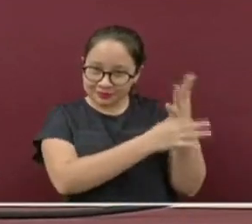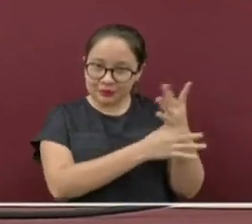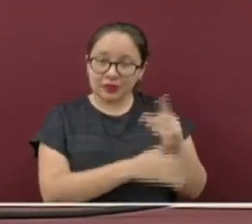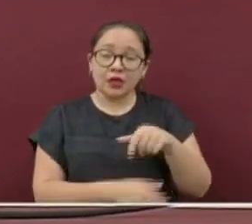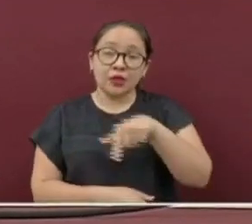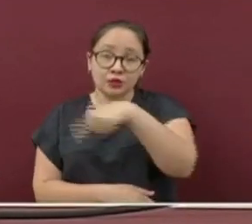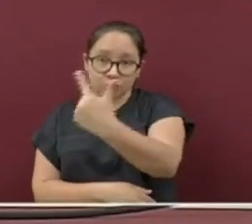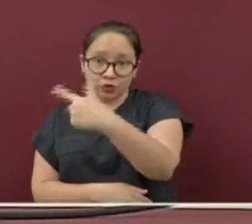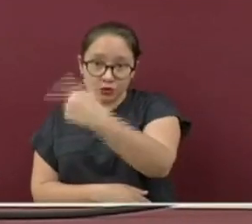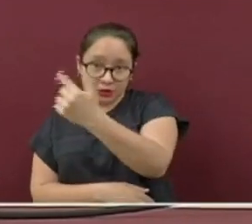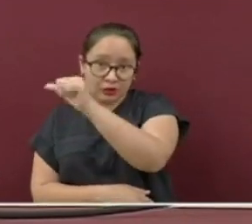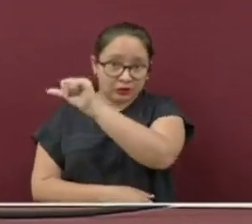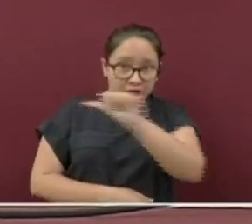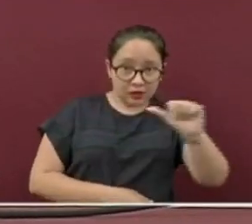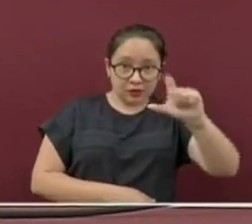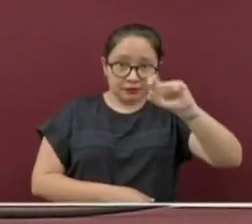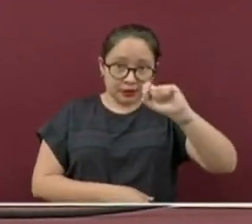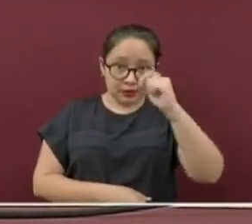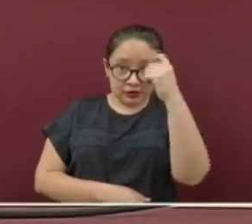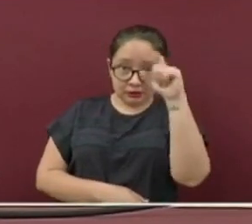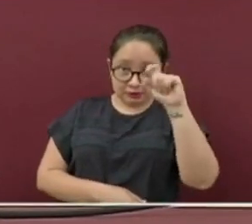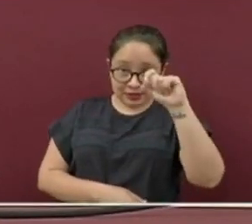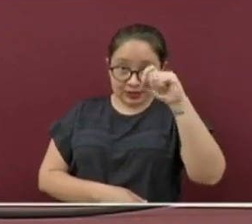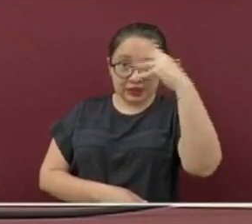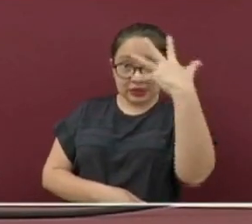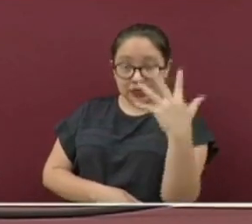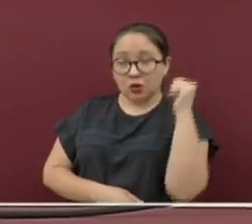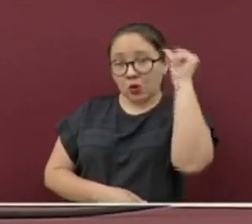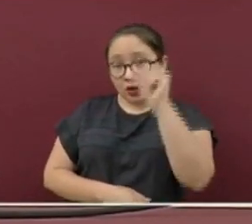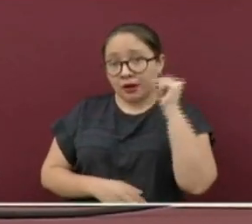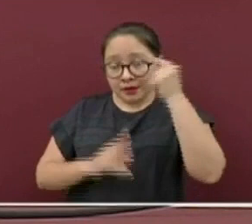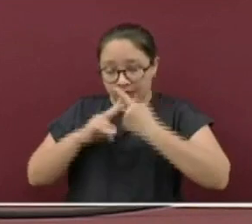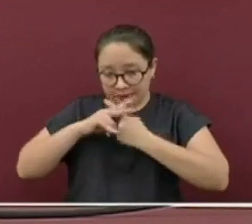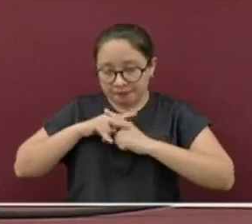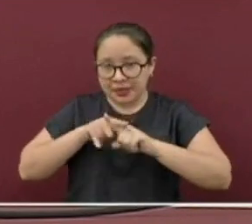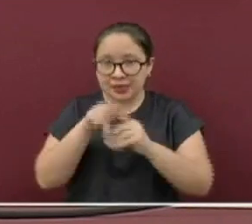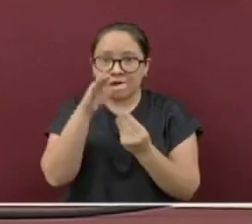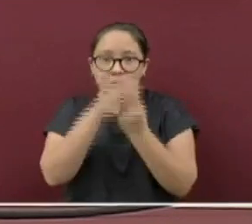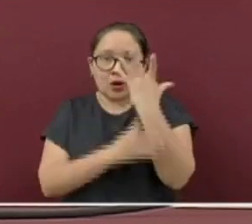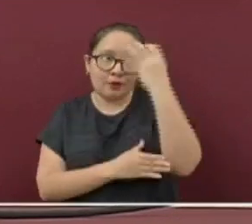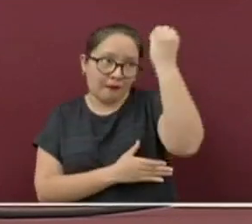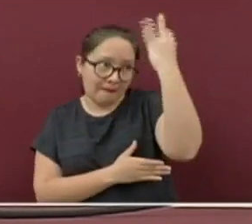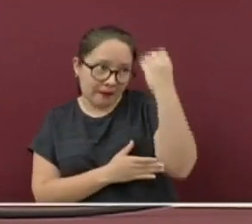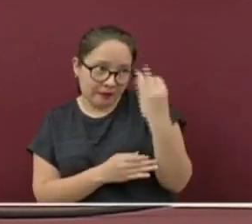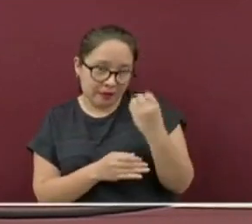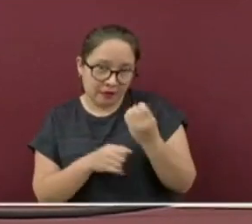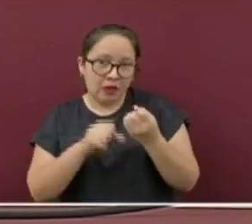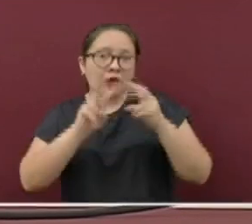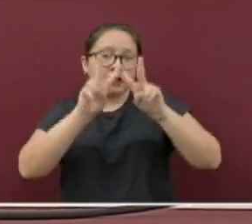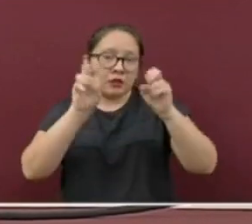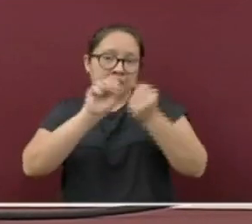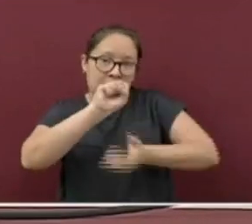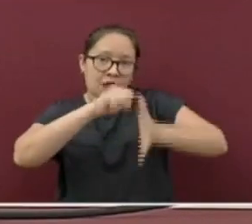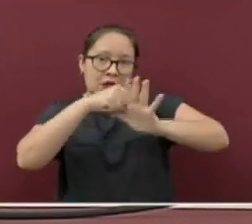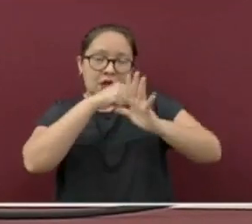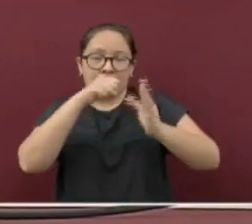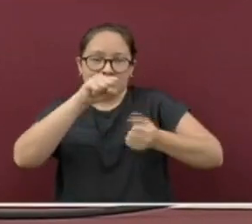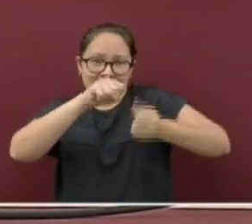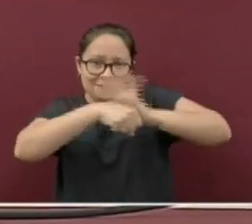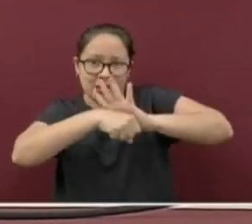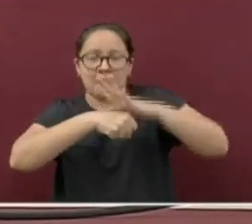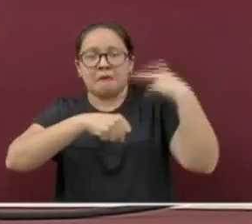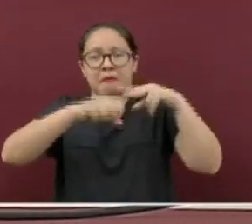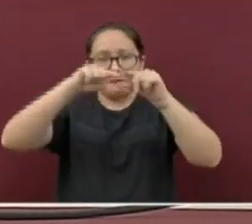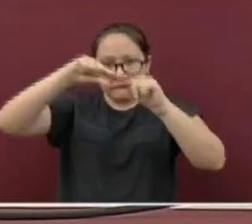25 de abril entra en vigencia el nuevo semáforo epidemiológico estatal en el que